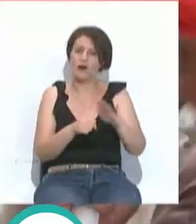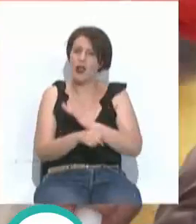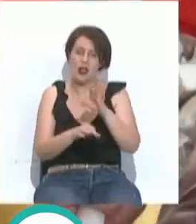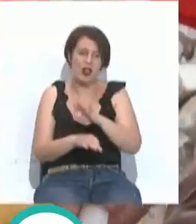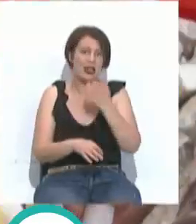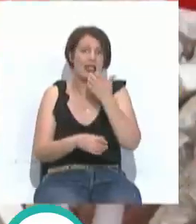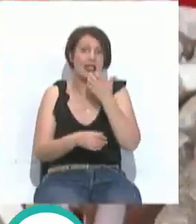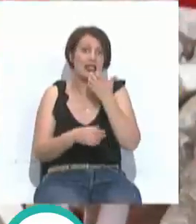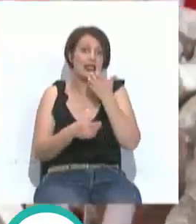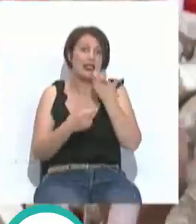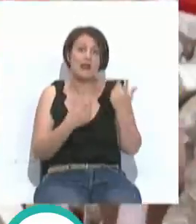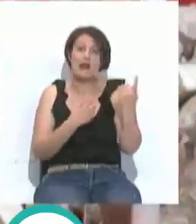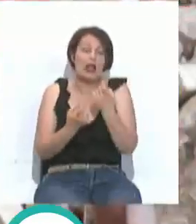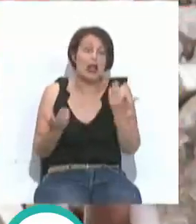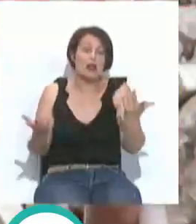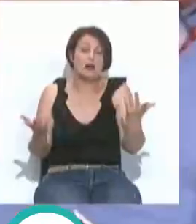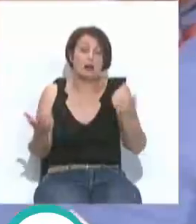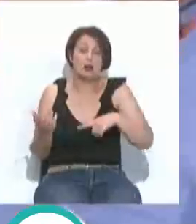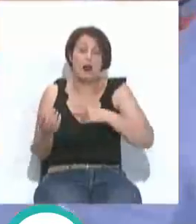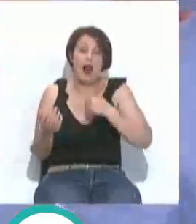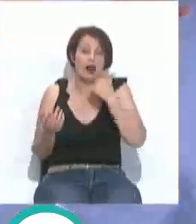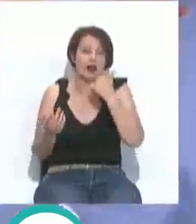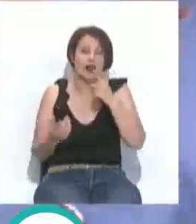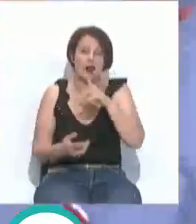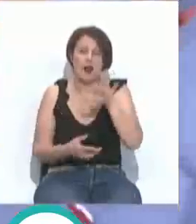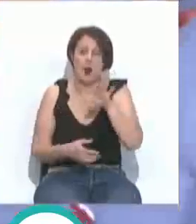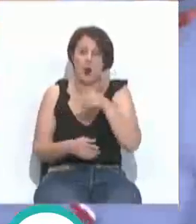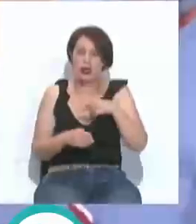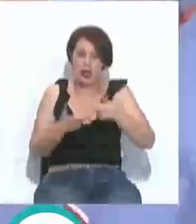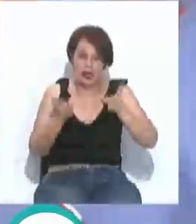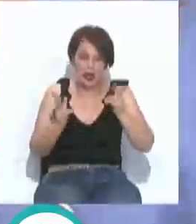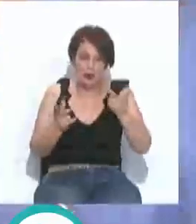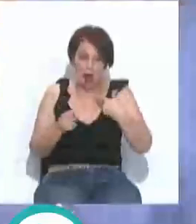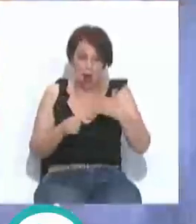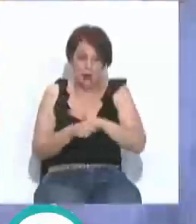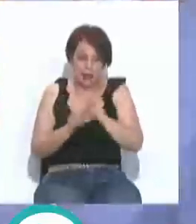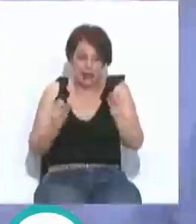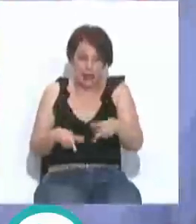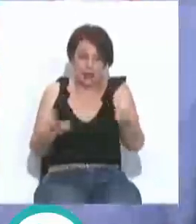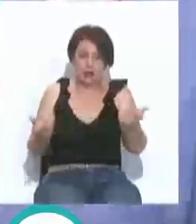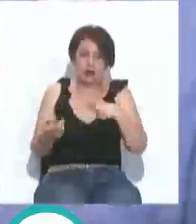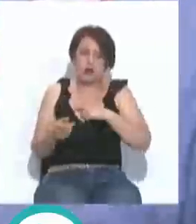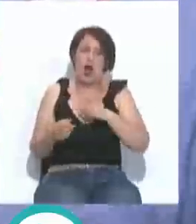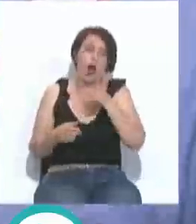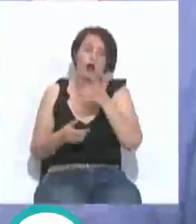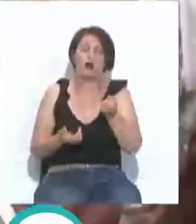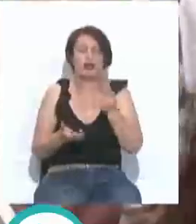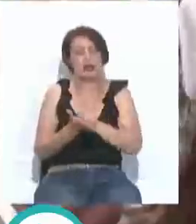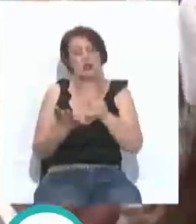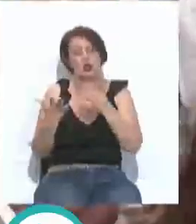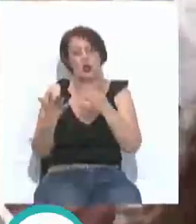cuando quedan vacantes. Hemos llegado a tener casi 150 vacantes y se cubren. En este momento estamos en torno a las 90 otra vez.